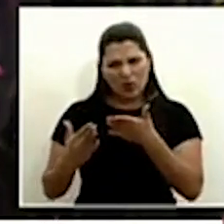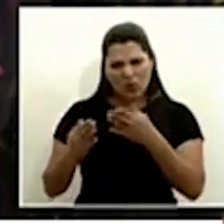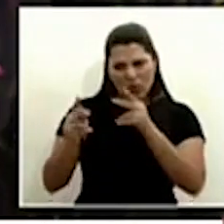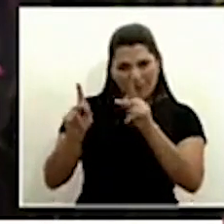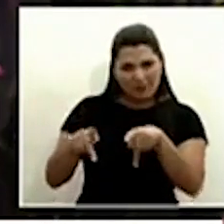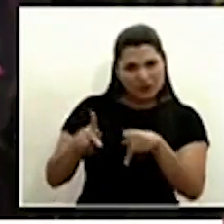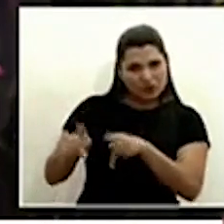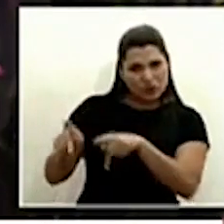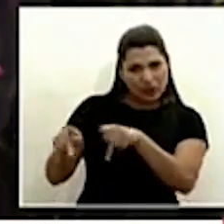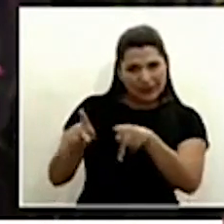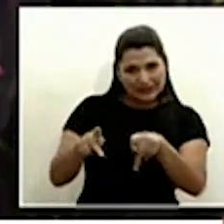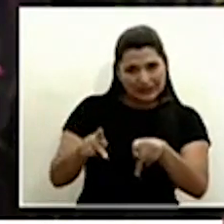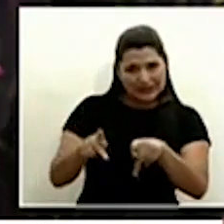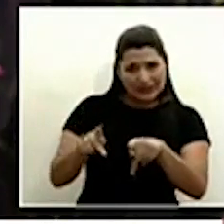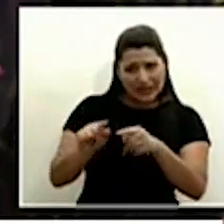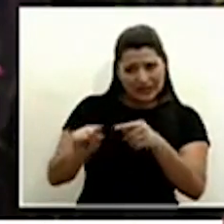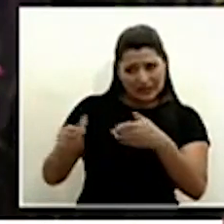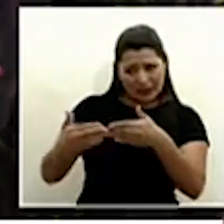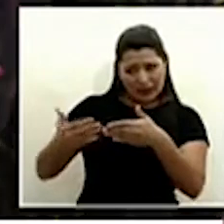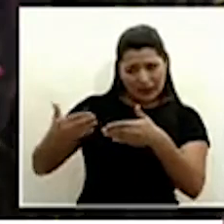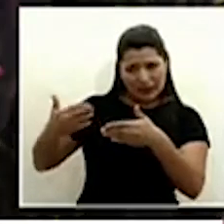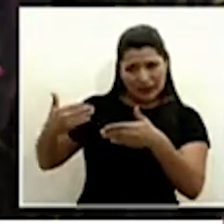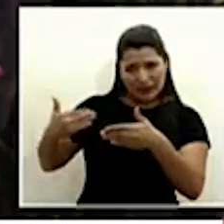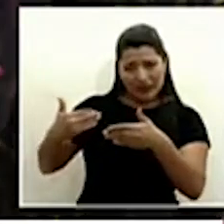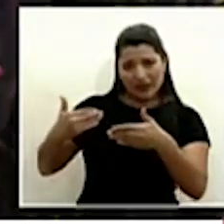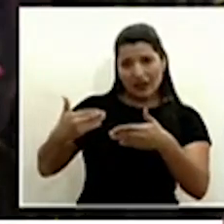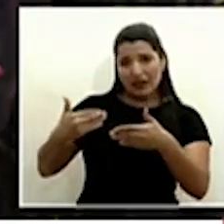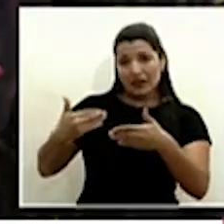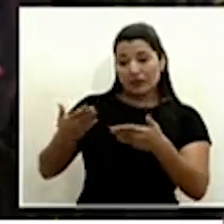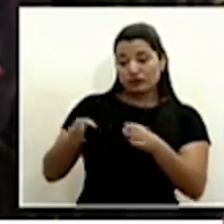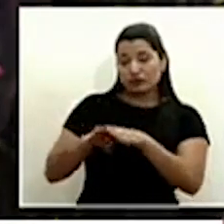estas semanas de cuarentena de restricción